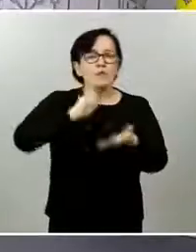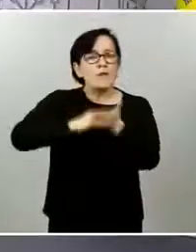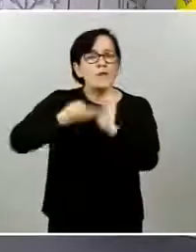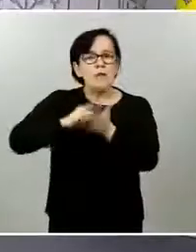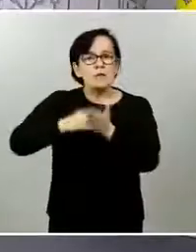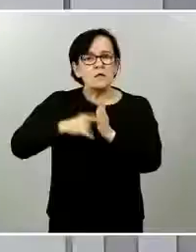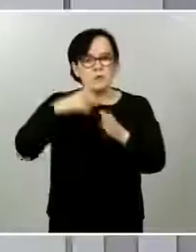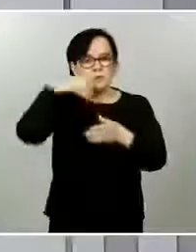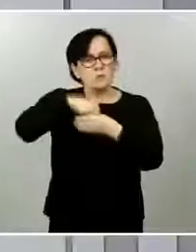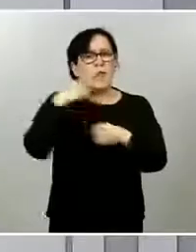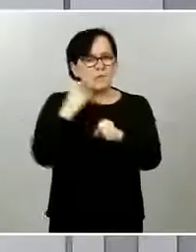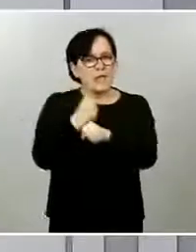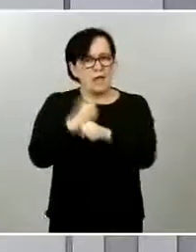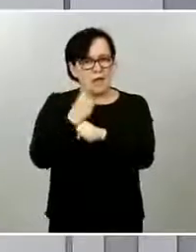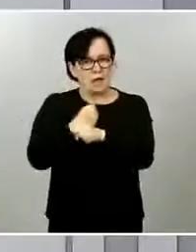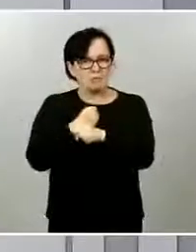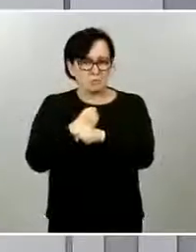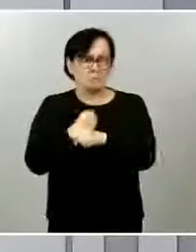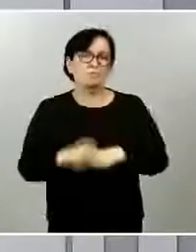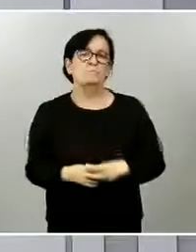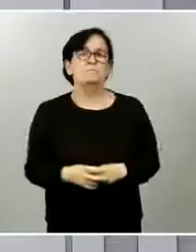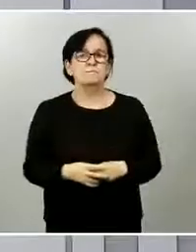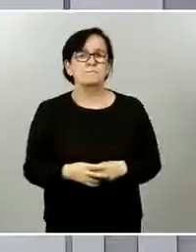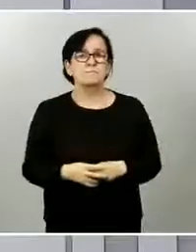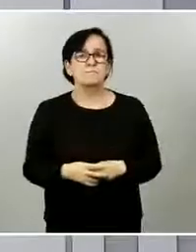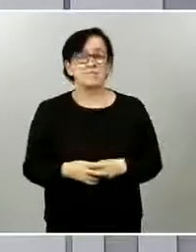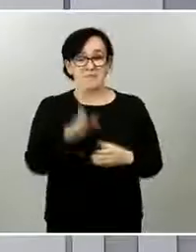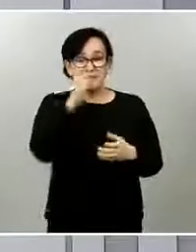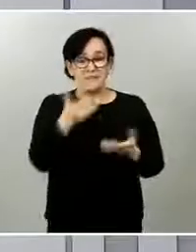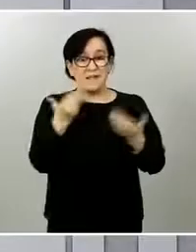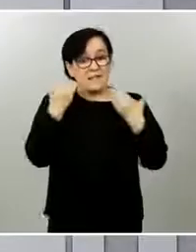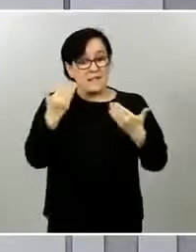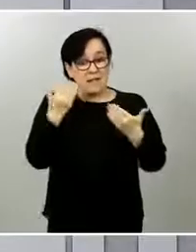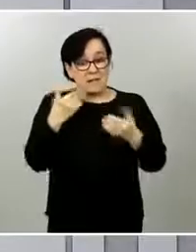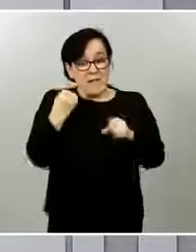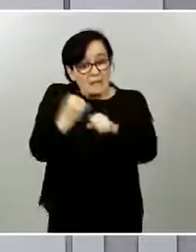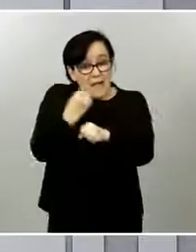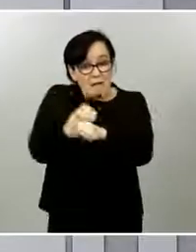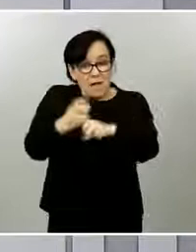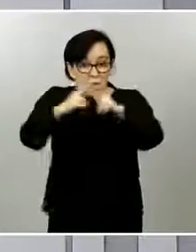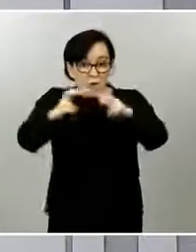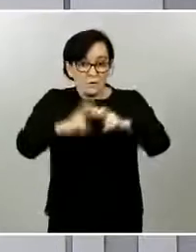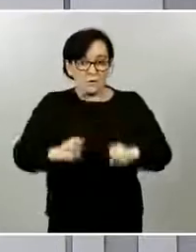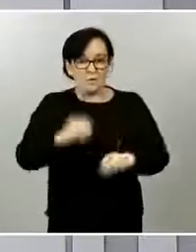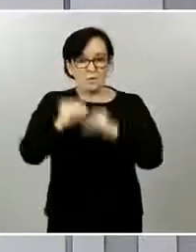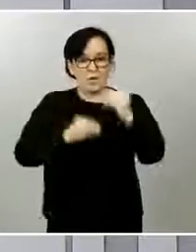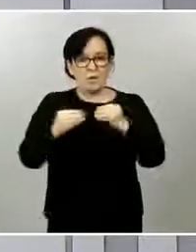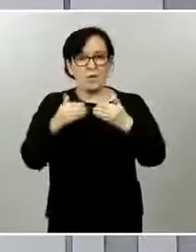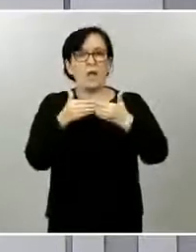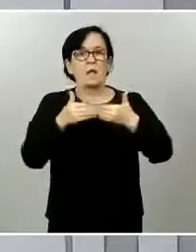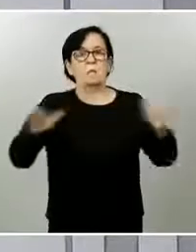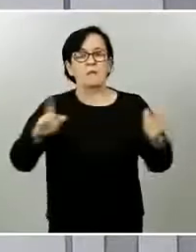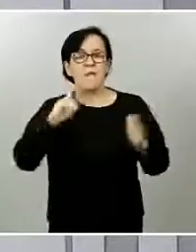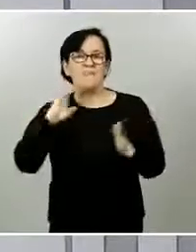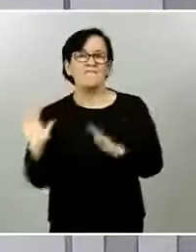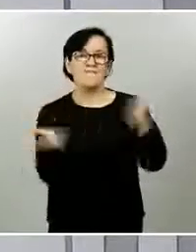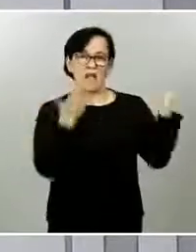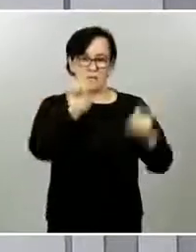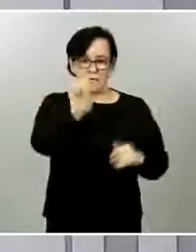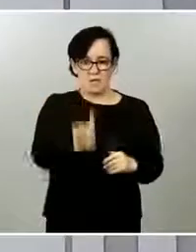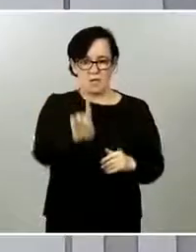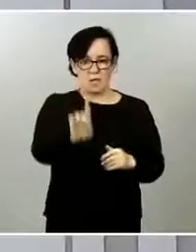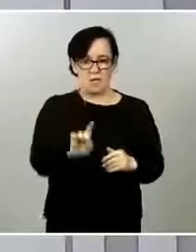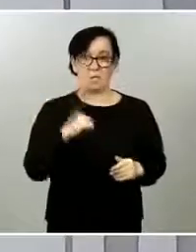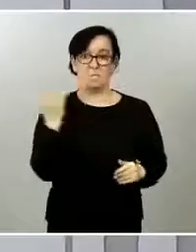tenemos que agradecer y tenemos que dar las gracias al conjunto ministro de los profesionales que han trabajado en esa ingente